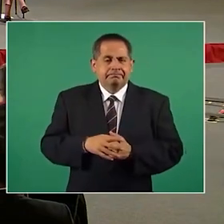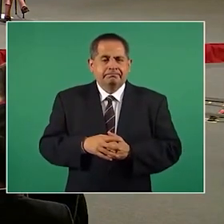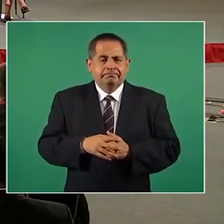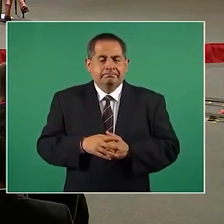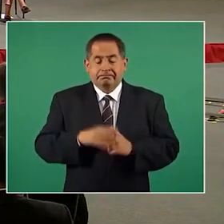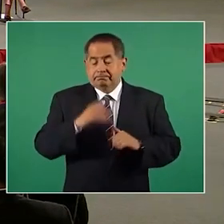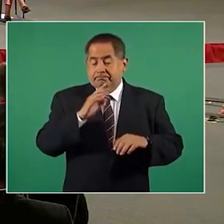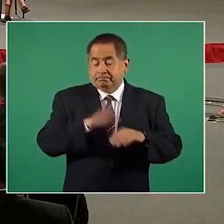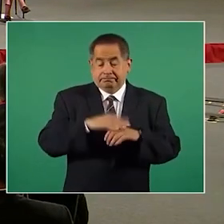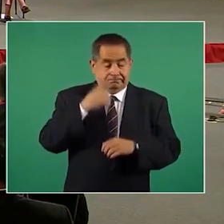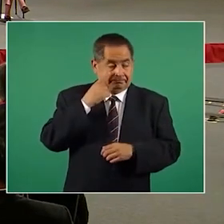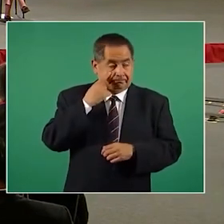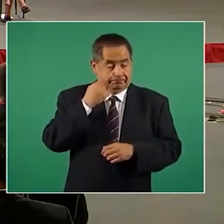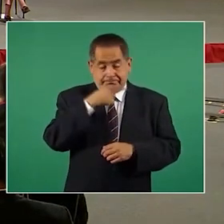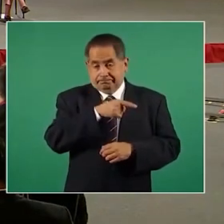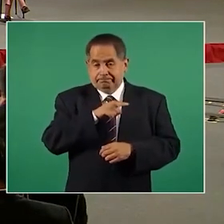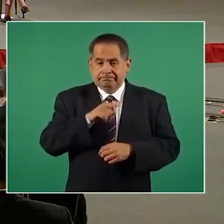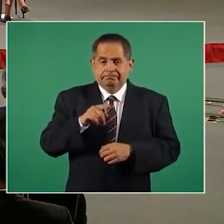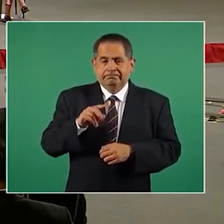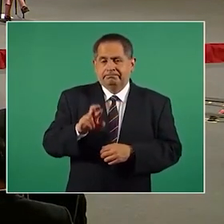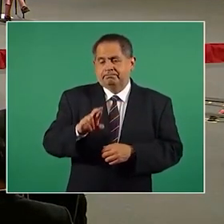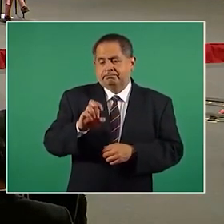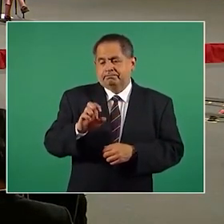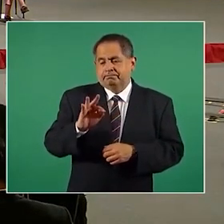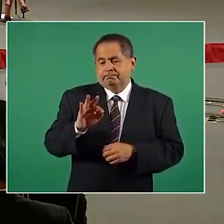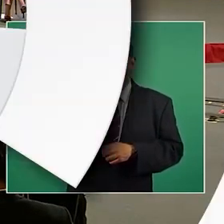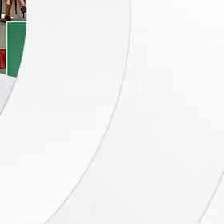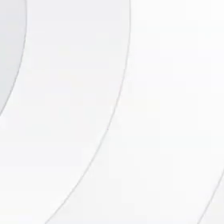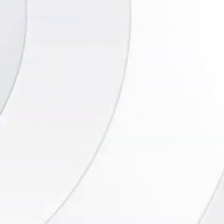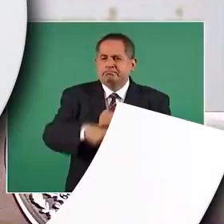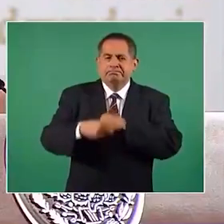con el reforma que es como el vocero